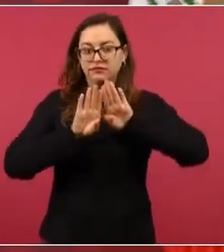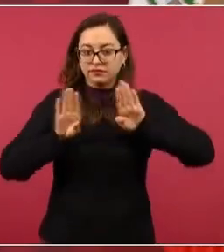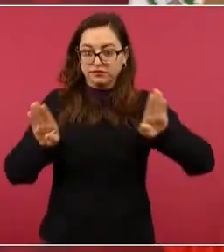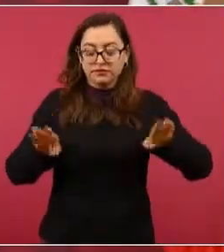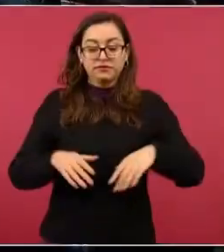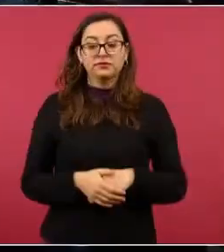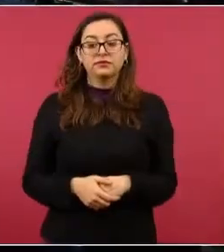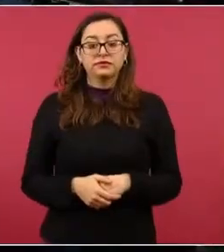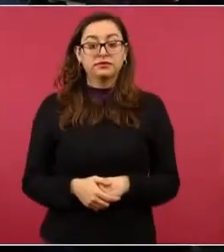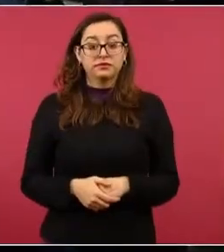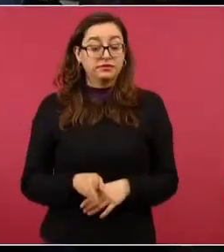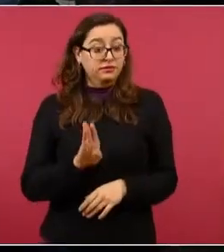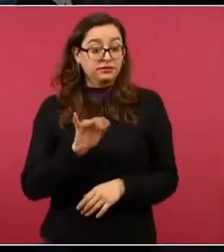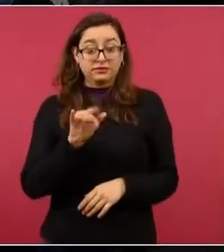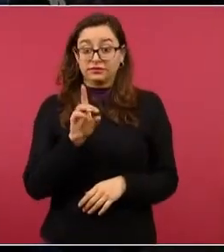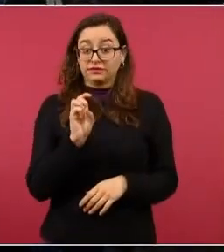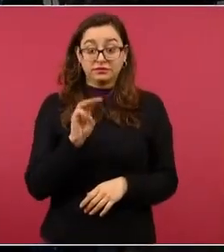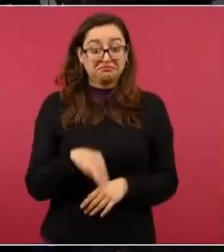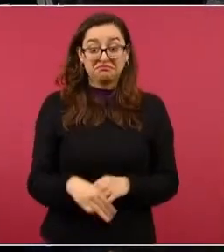Biden, no,